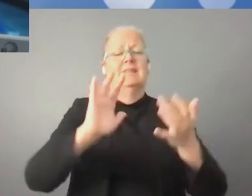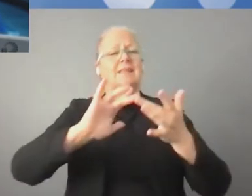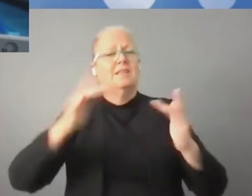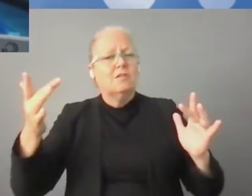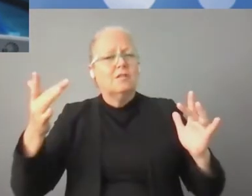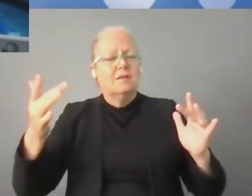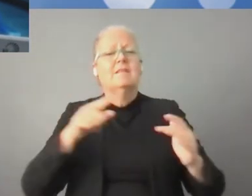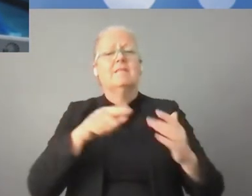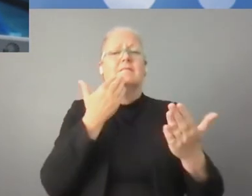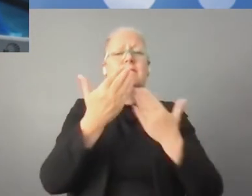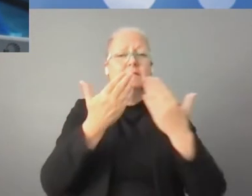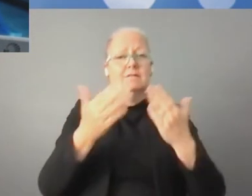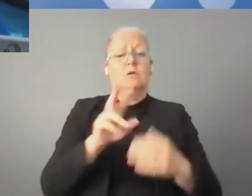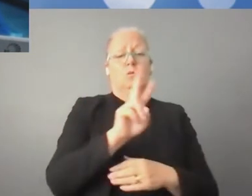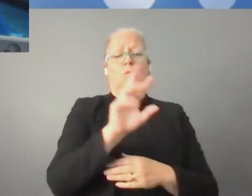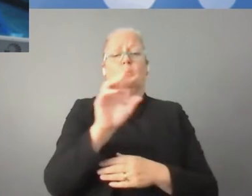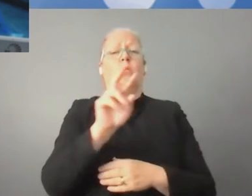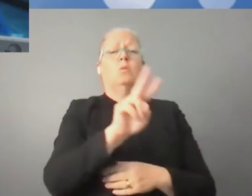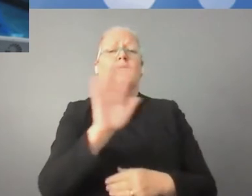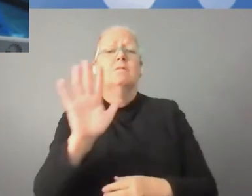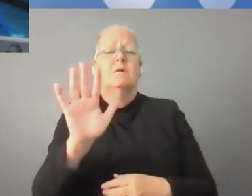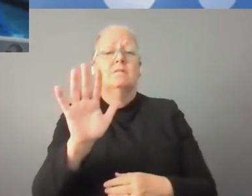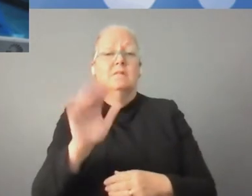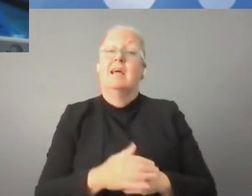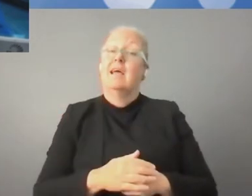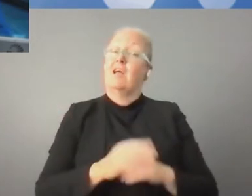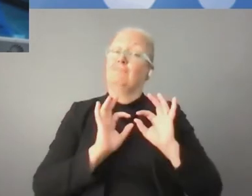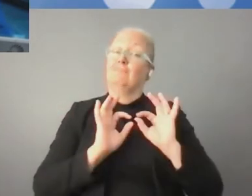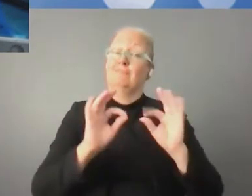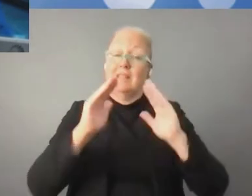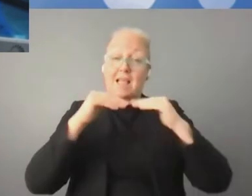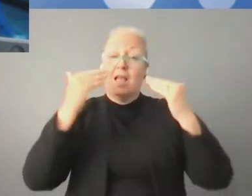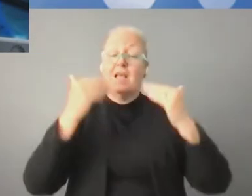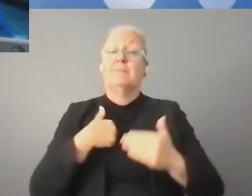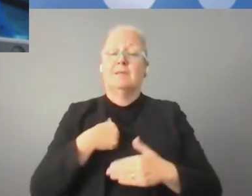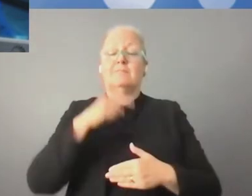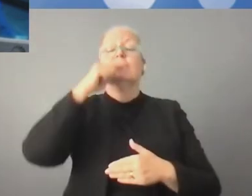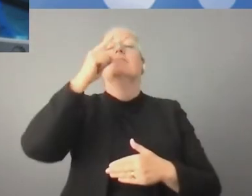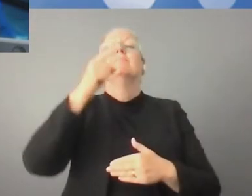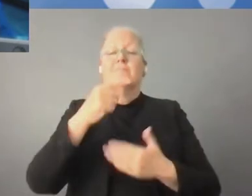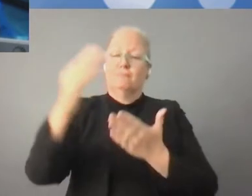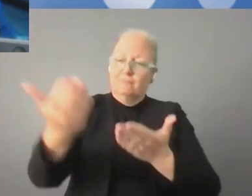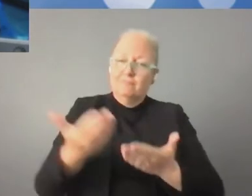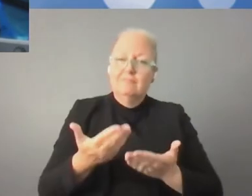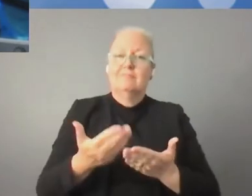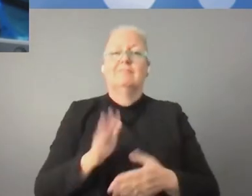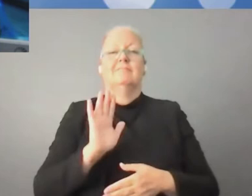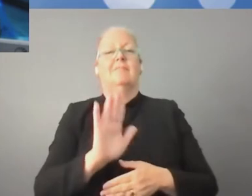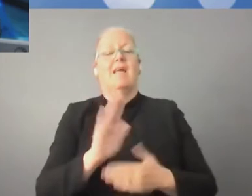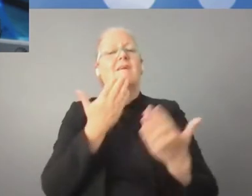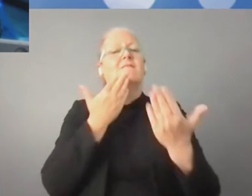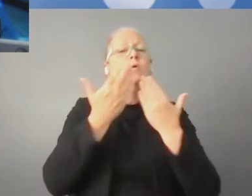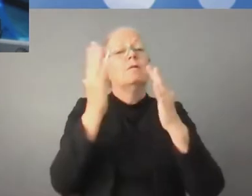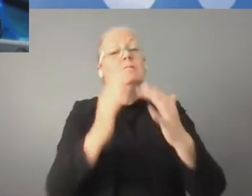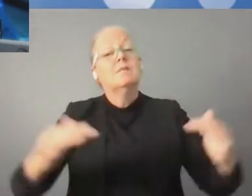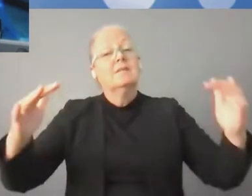confirmado que será Rusia quien organizará la cumbre IGF en el año 2025.